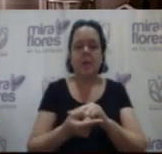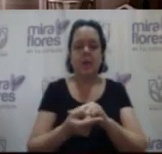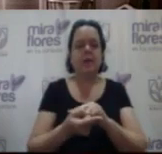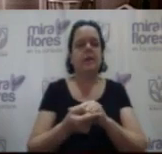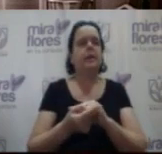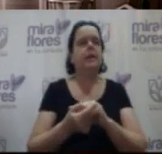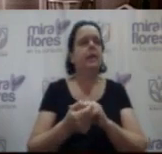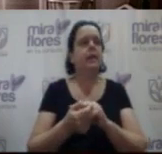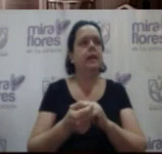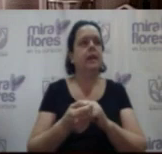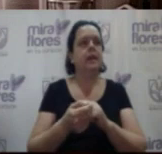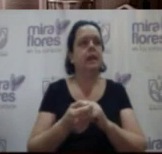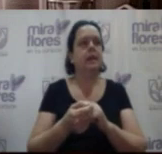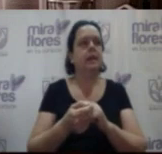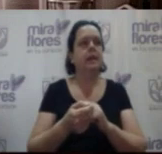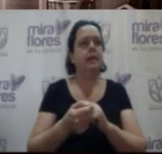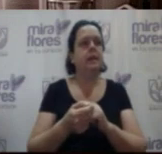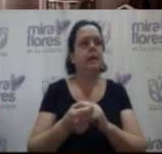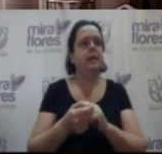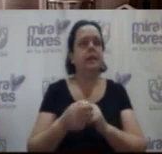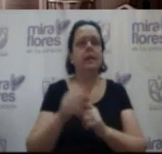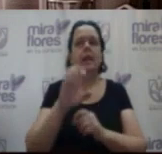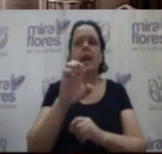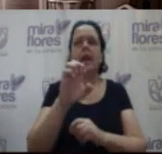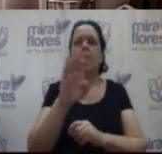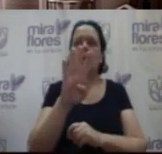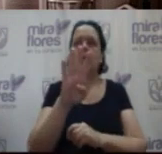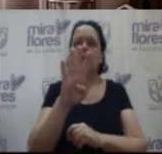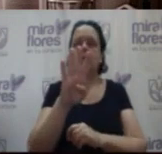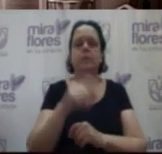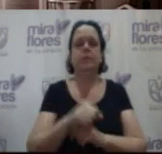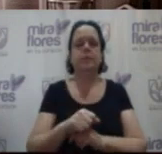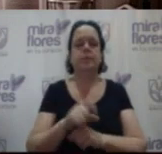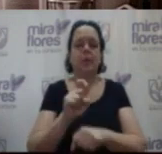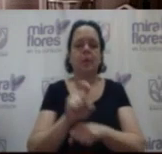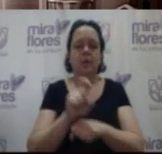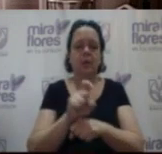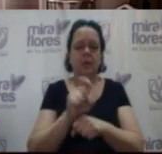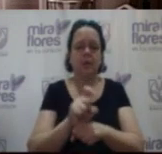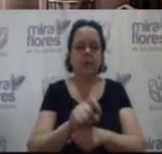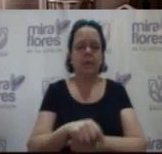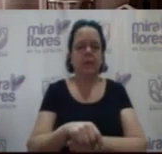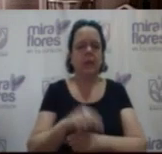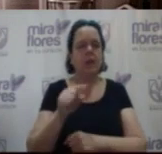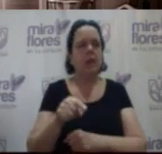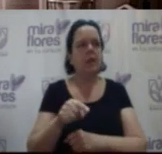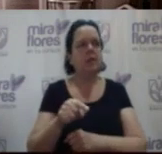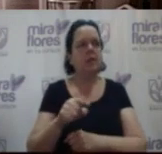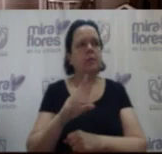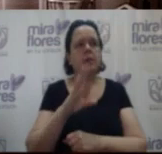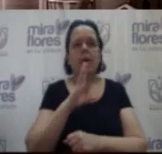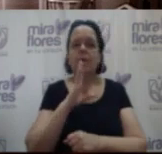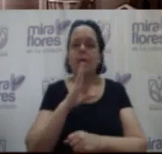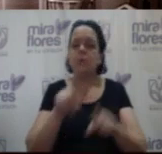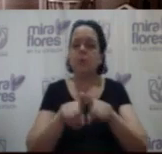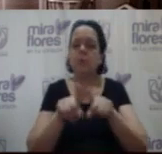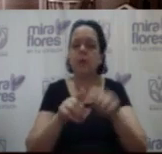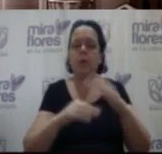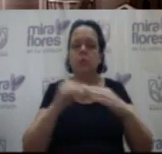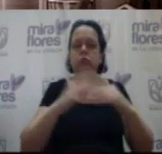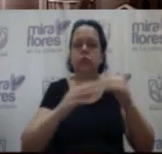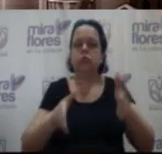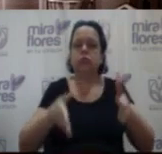en Educativo 4. En este caso, hablaron también de un edificio